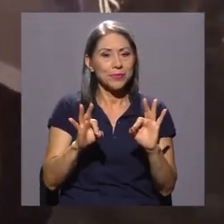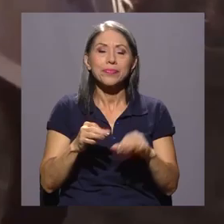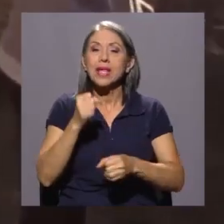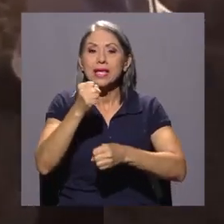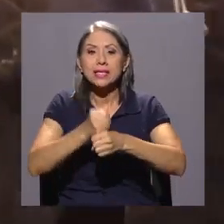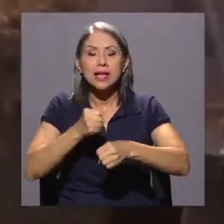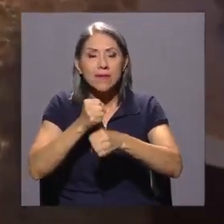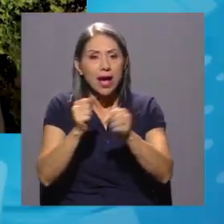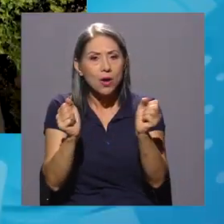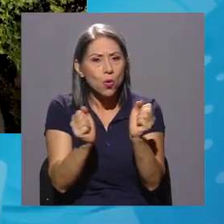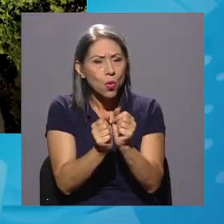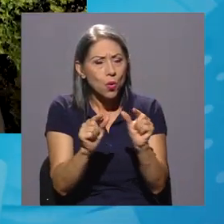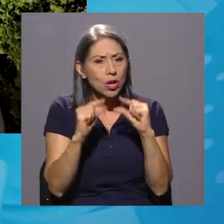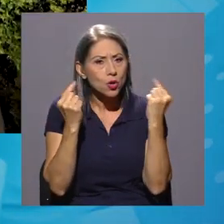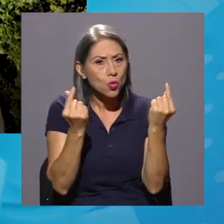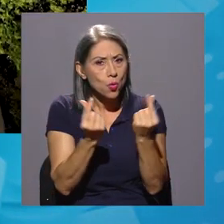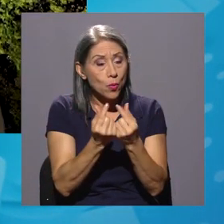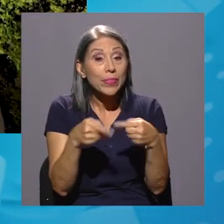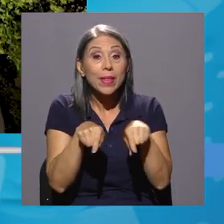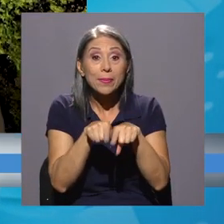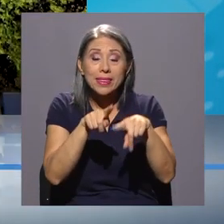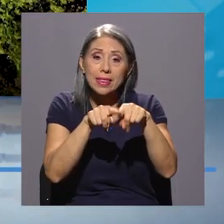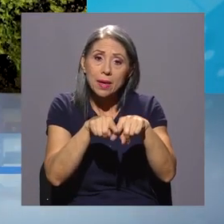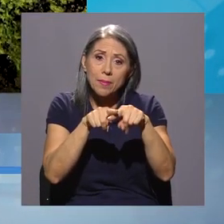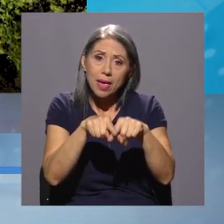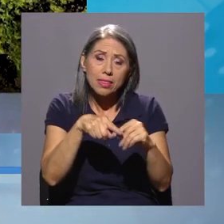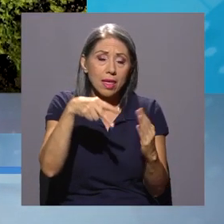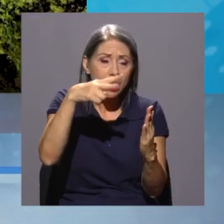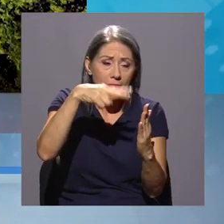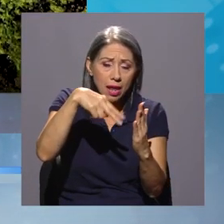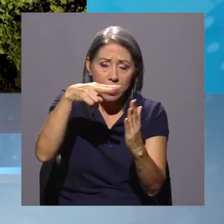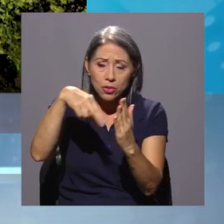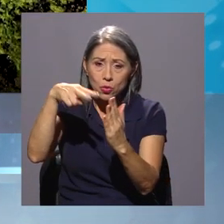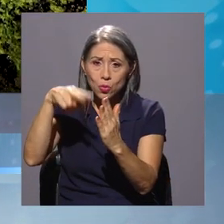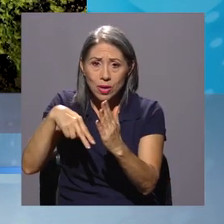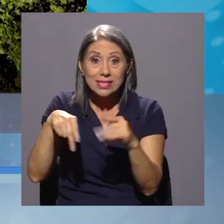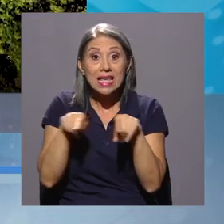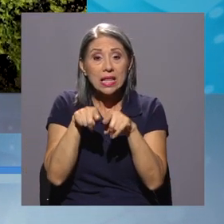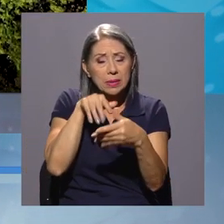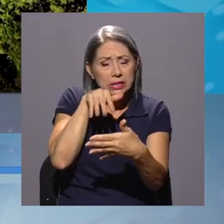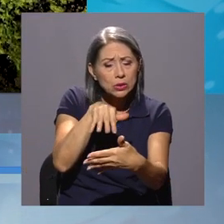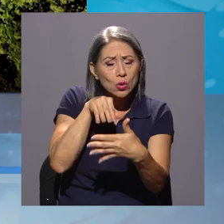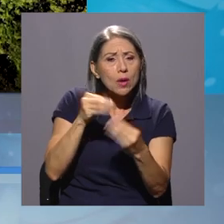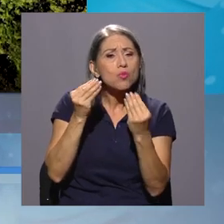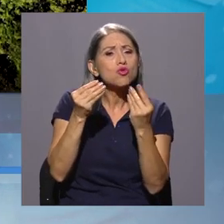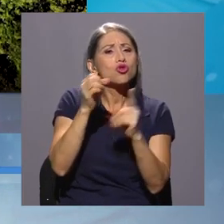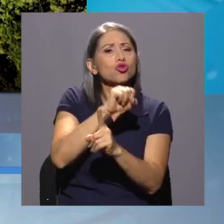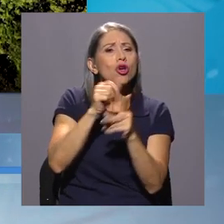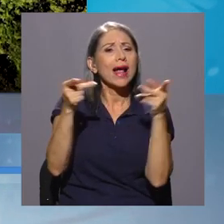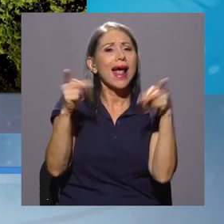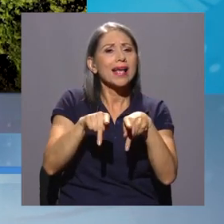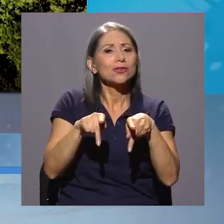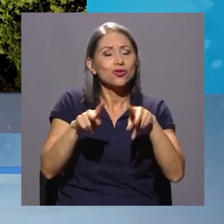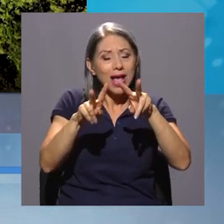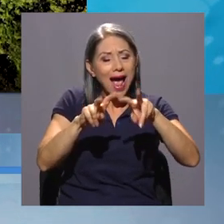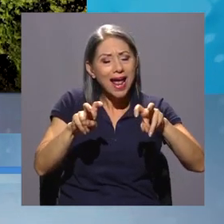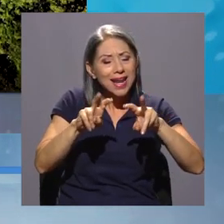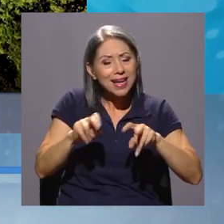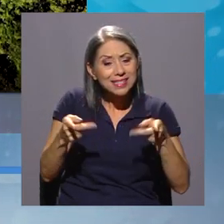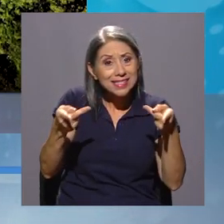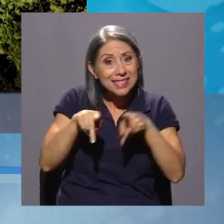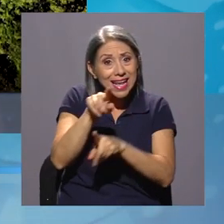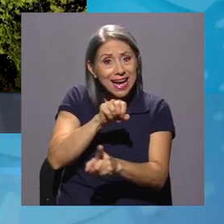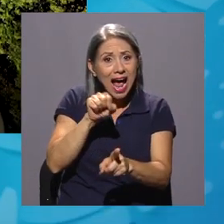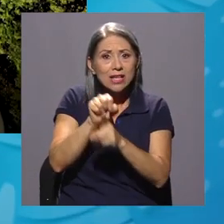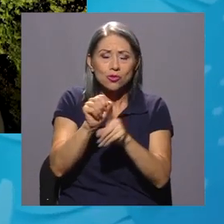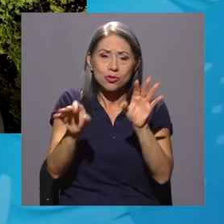tema de trata. Esta formación es gratuita y está dirigida a profesionales de cualquier área y estudiantes universitarios que ya cuenten con al menos segundo